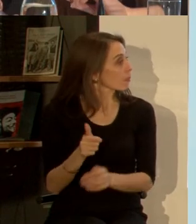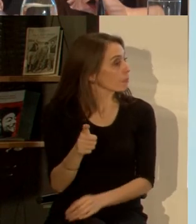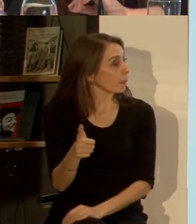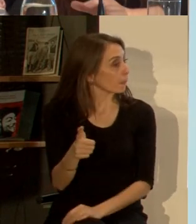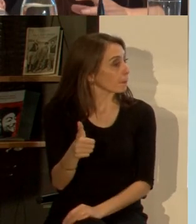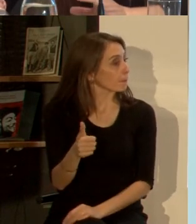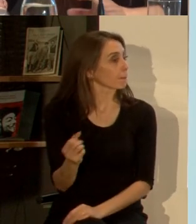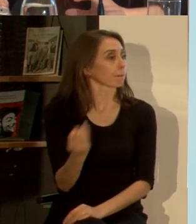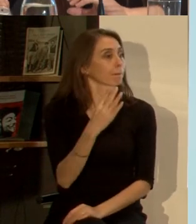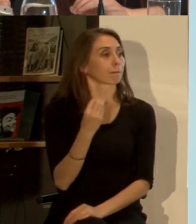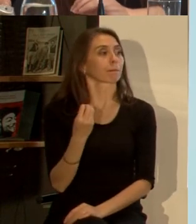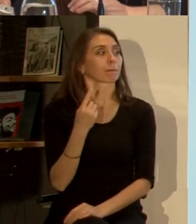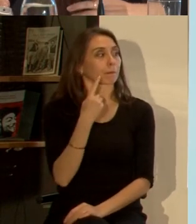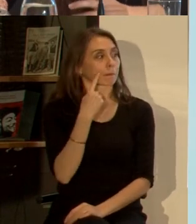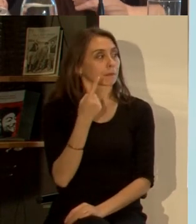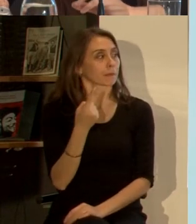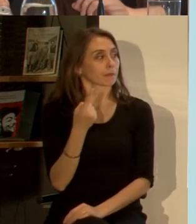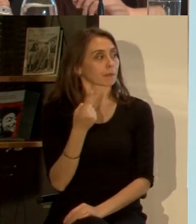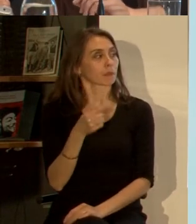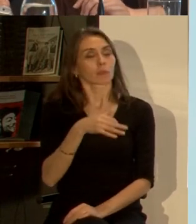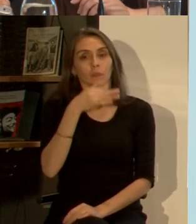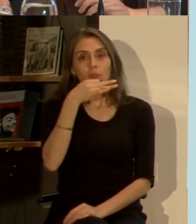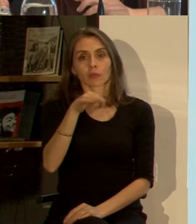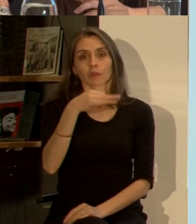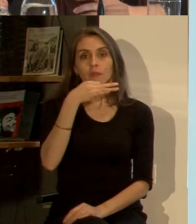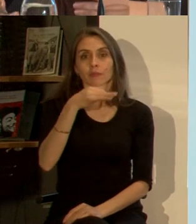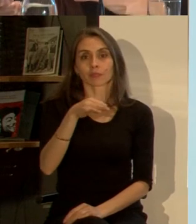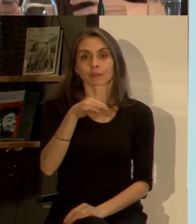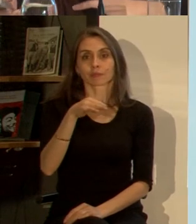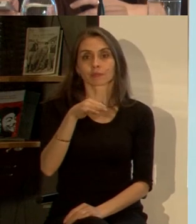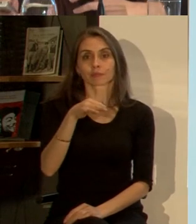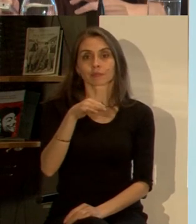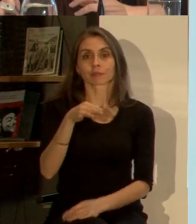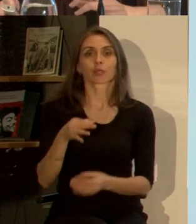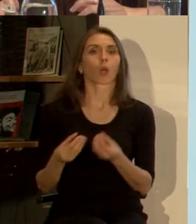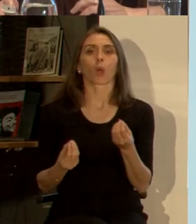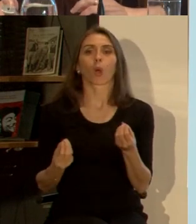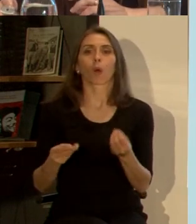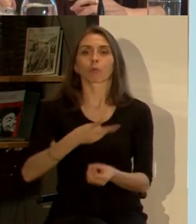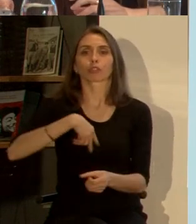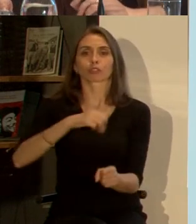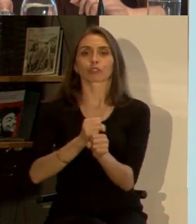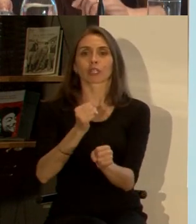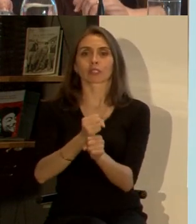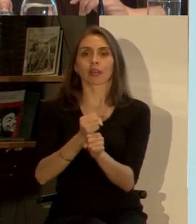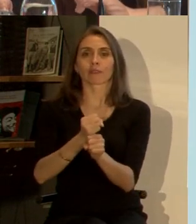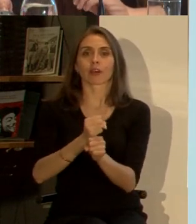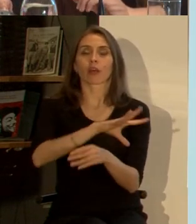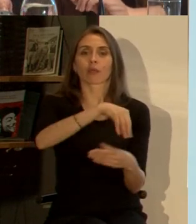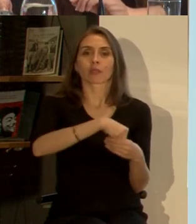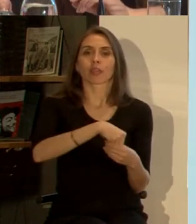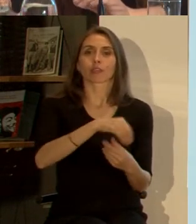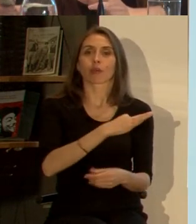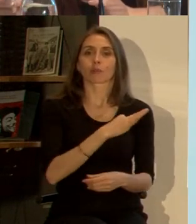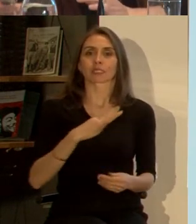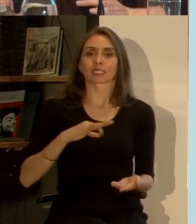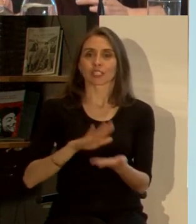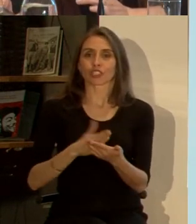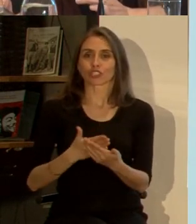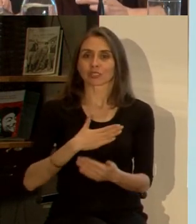lo primero contarles un poquito sobre cómo estamos trabajando a nivel del ministerio de salud de este tema